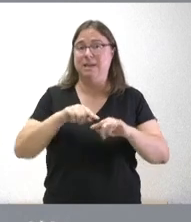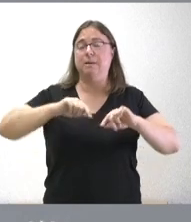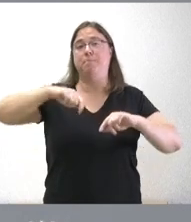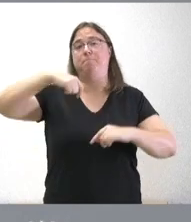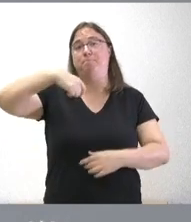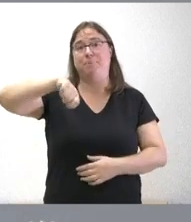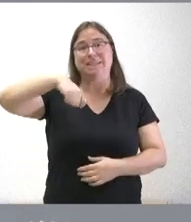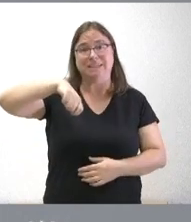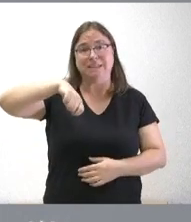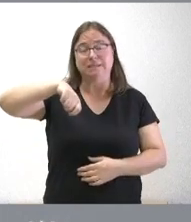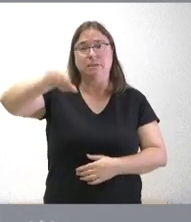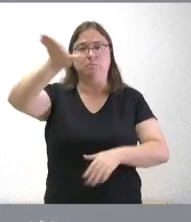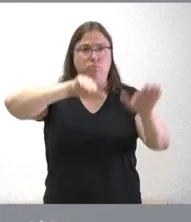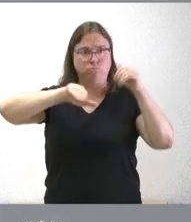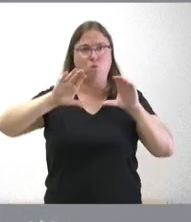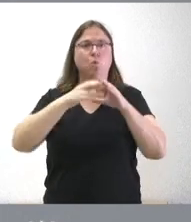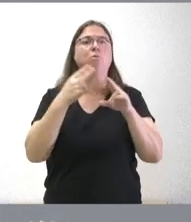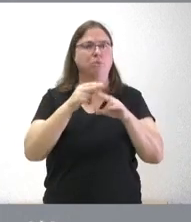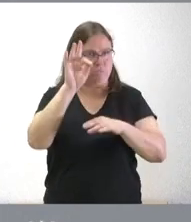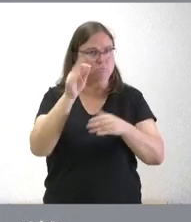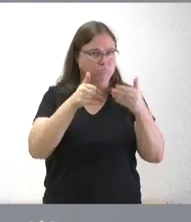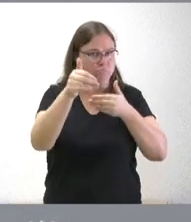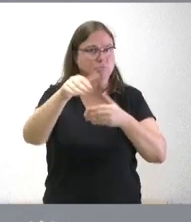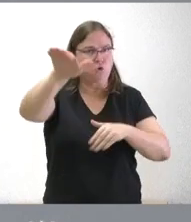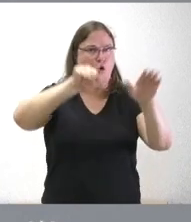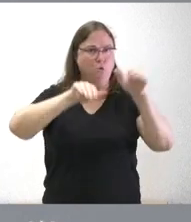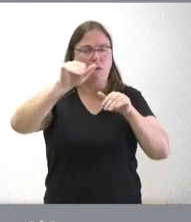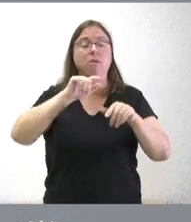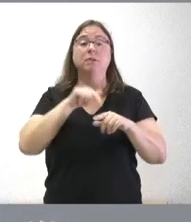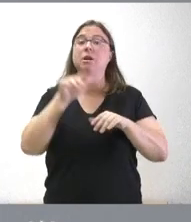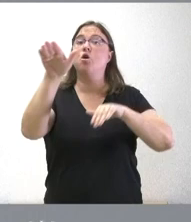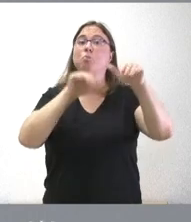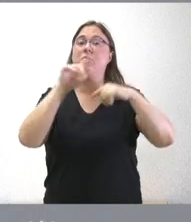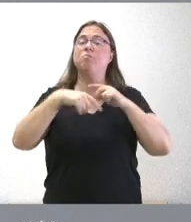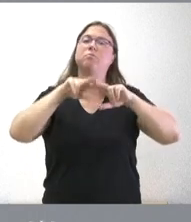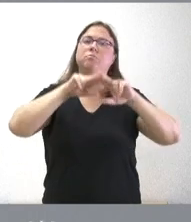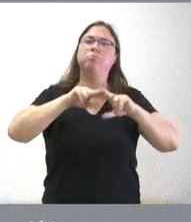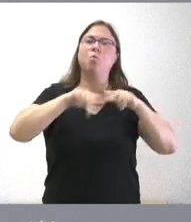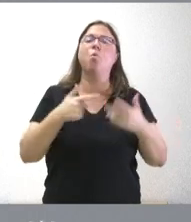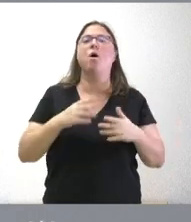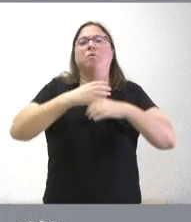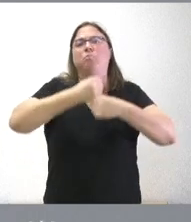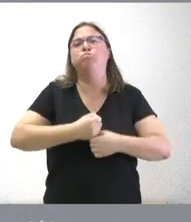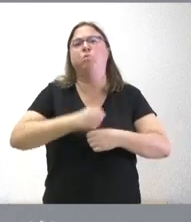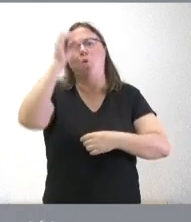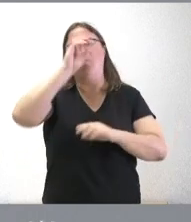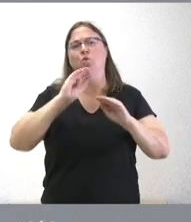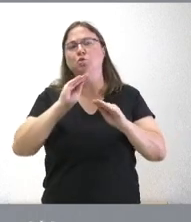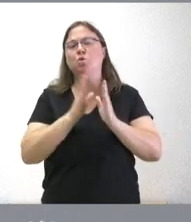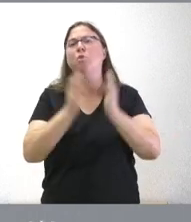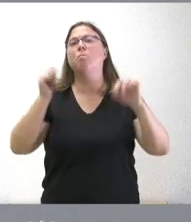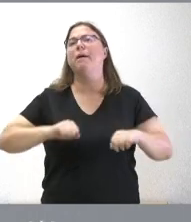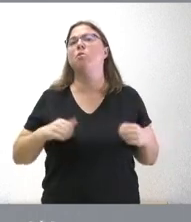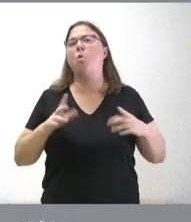convocará a los grupos políticos y de esa convocatoria lógicamente pues analicemos cuáles son sus posiciones las posibilidades de los pactos